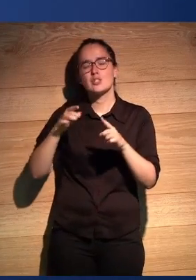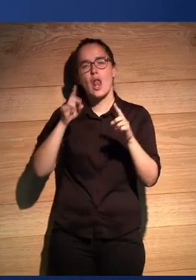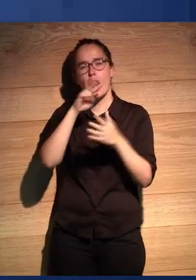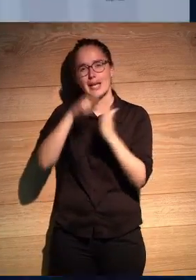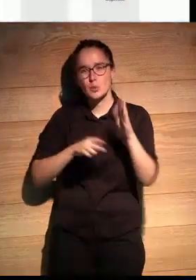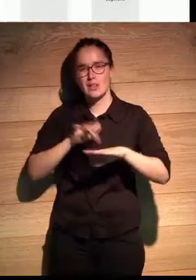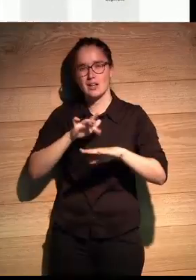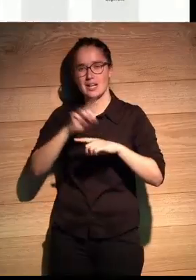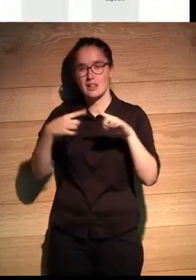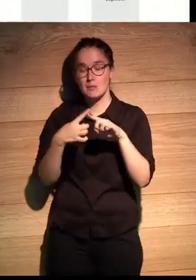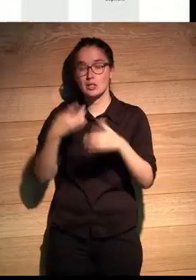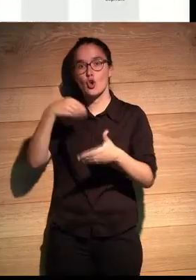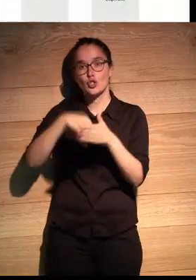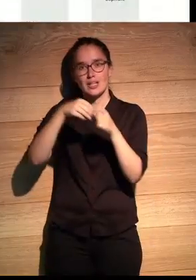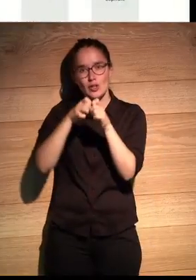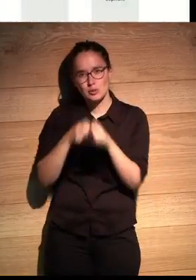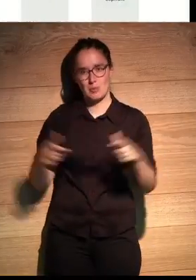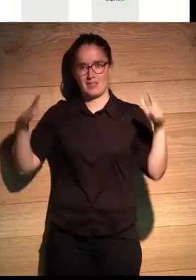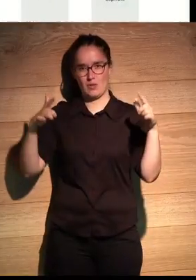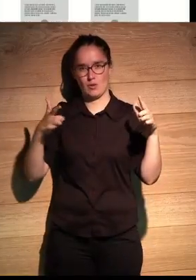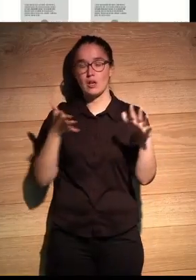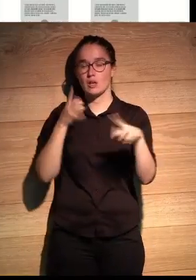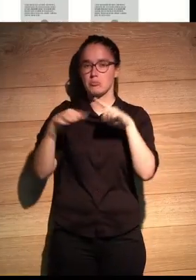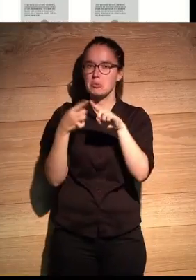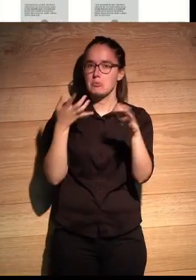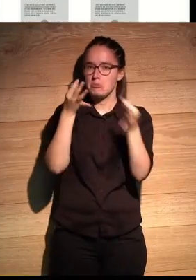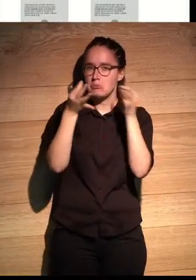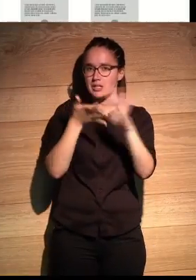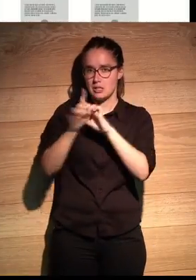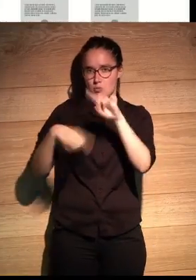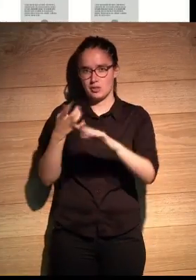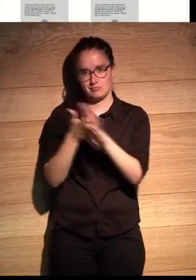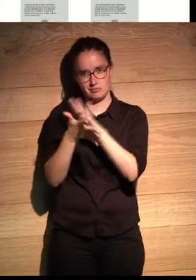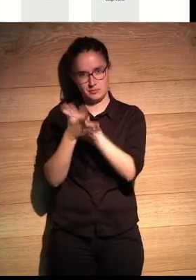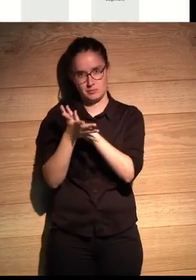digital, tenemos el contenido expandido que íbamos definiendo y que posteriormente lo vamos a ver más en detalle.